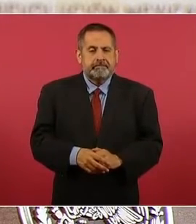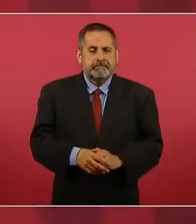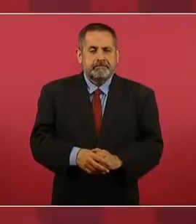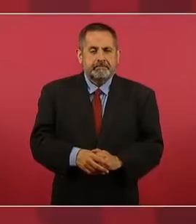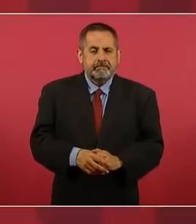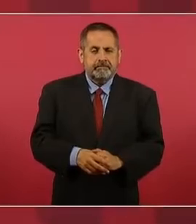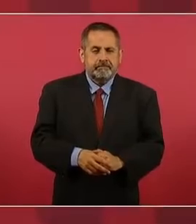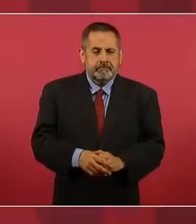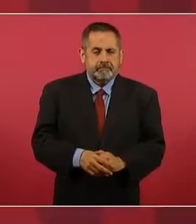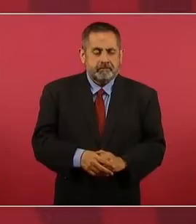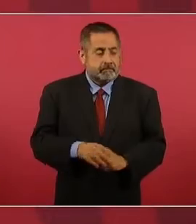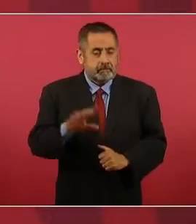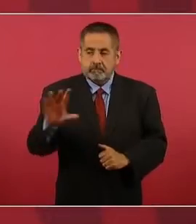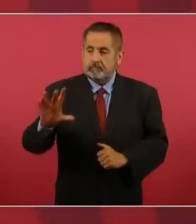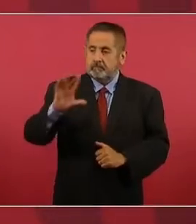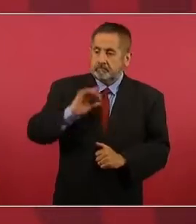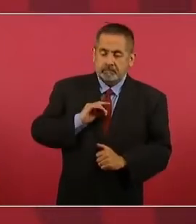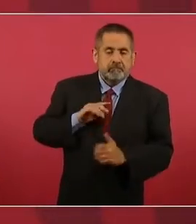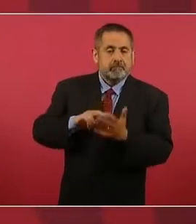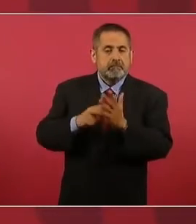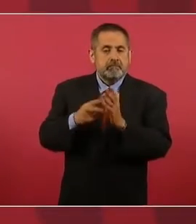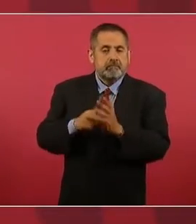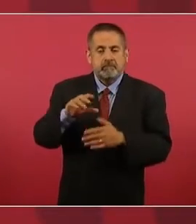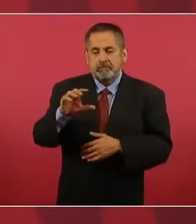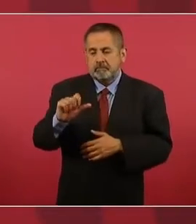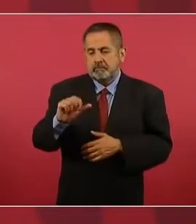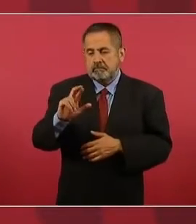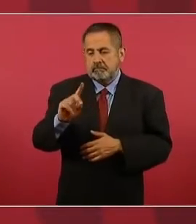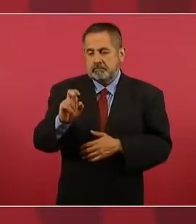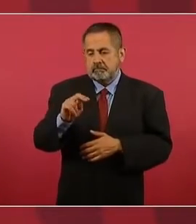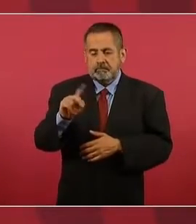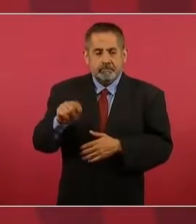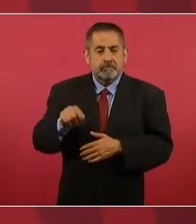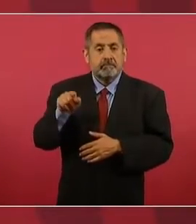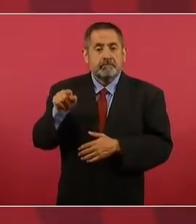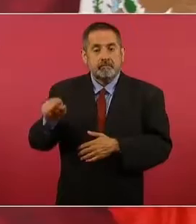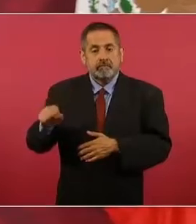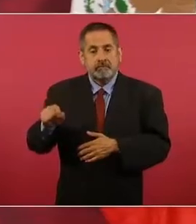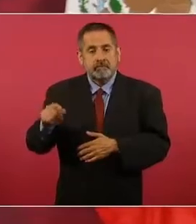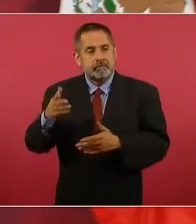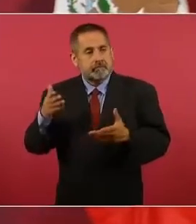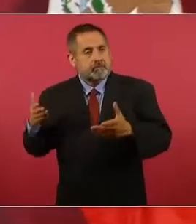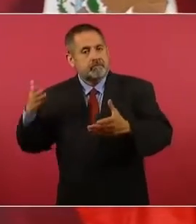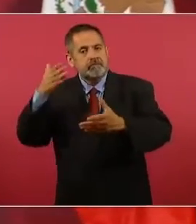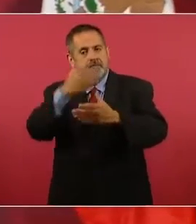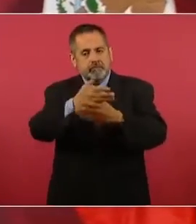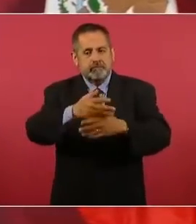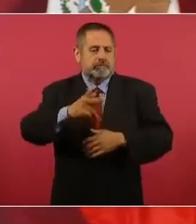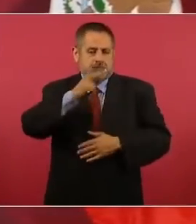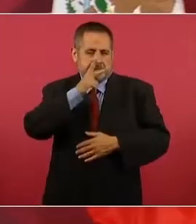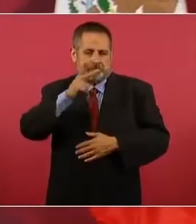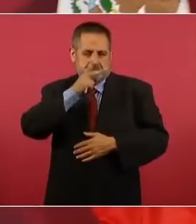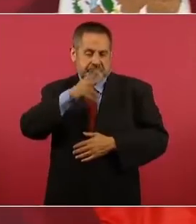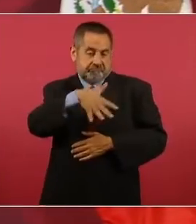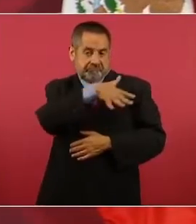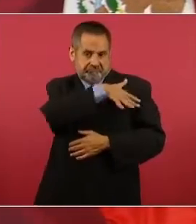Una vez me platicó el ingeniero Cárdenas, que llegó a verle a su papá, al general Cárdenas,